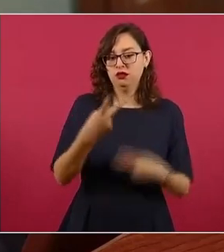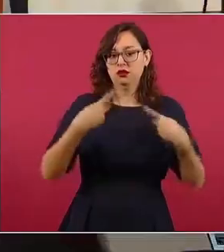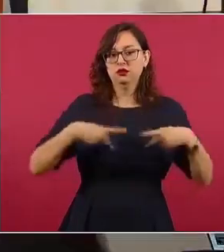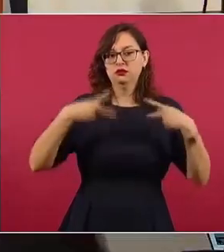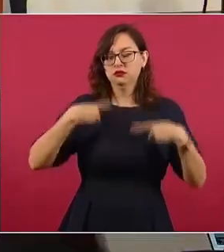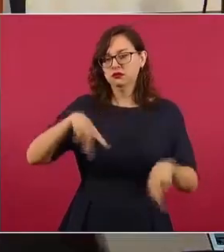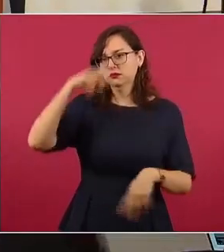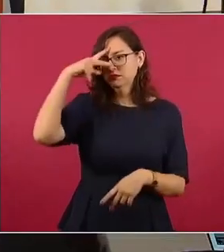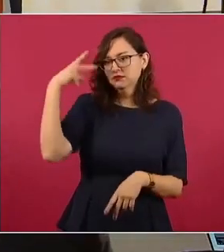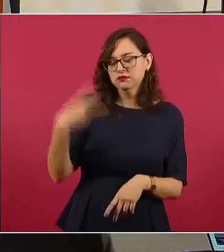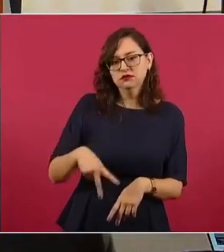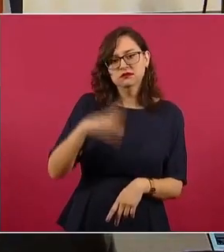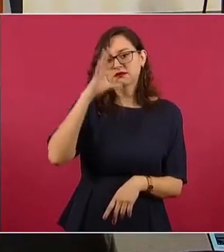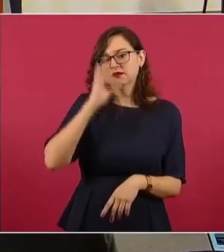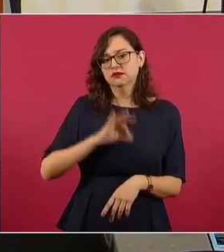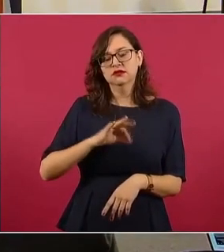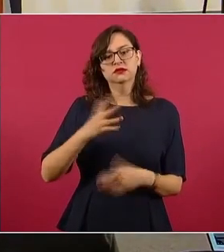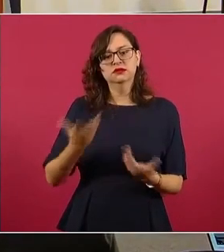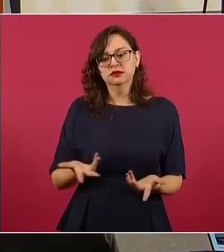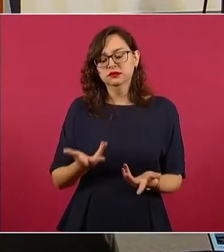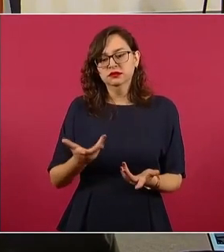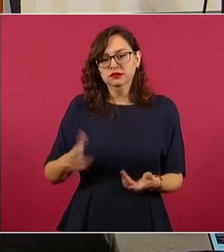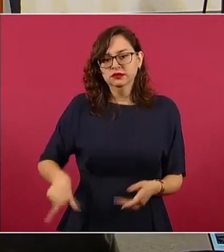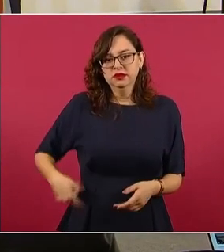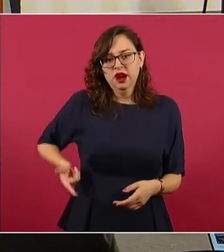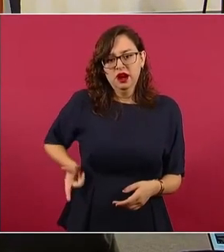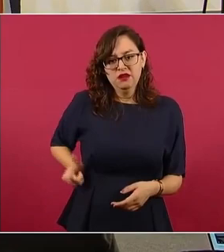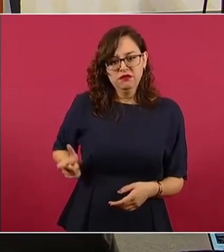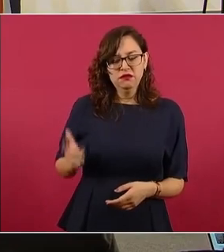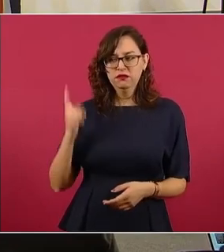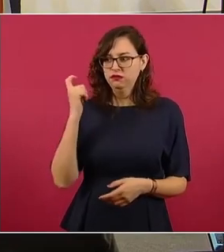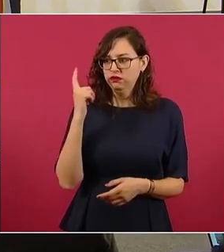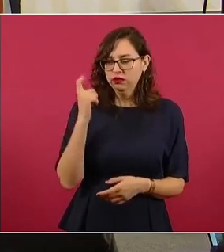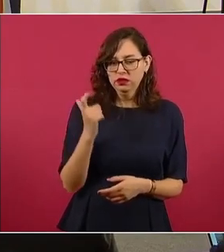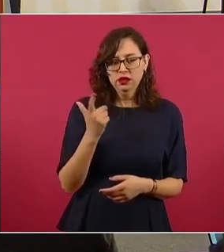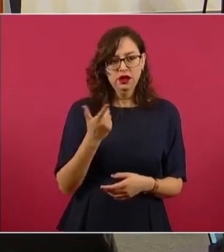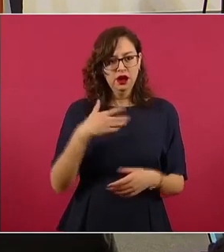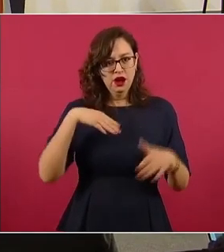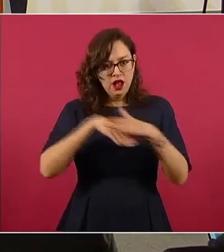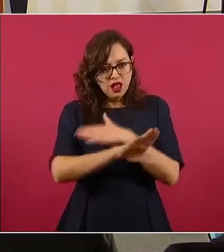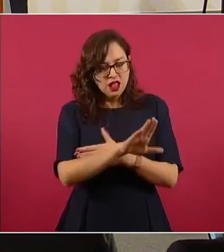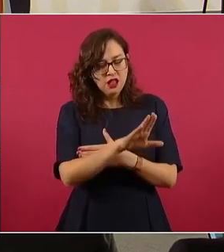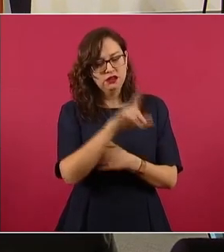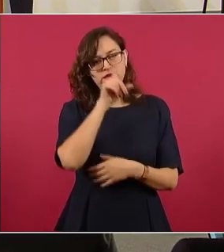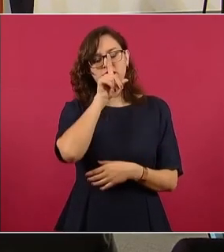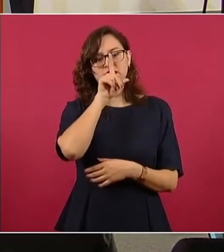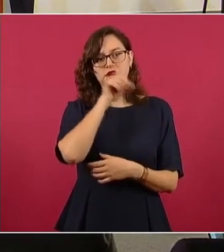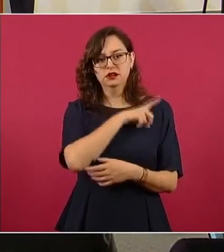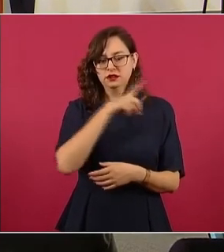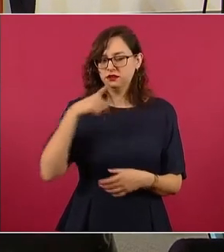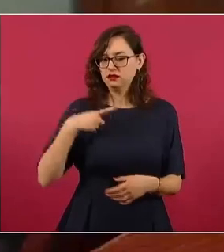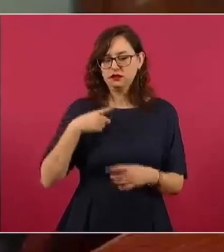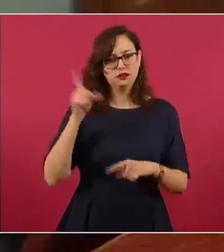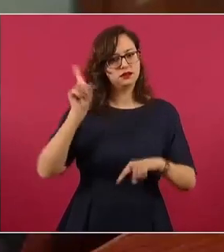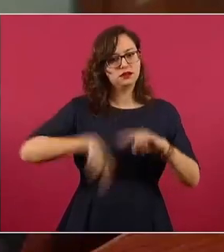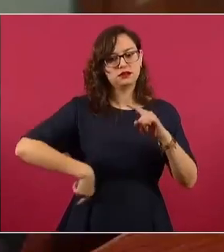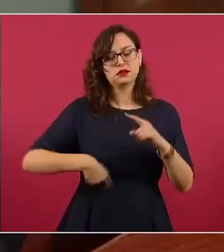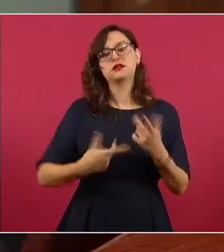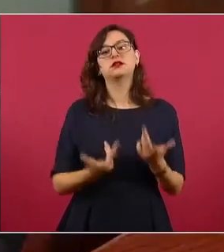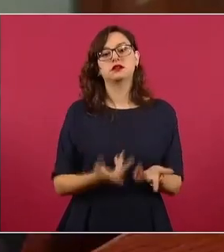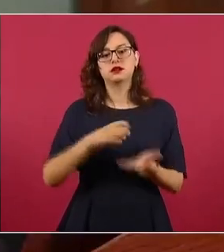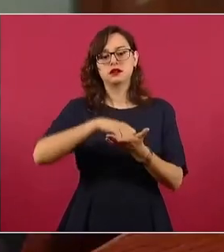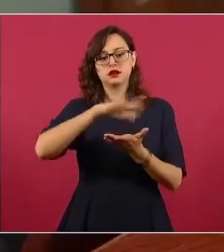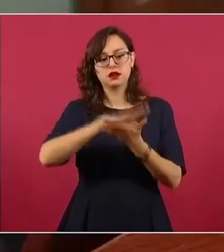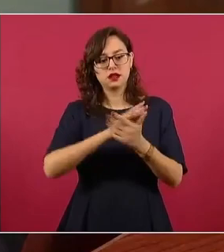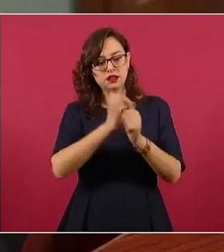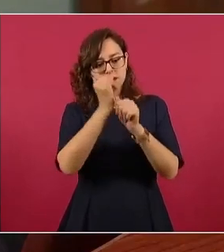irregularmente y, por lo tanto, es un delito portar armas en los Estados Unidos. Migración ofreció el Registro Nacional Migratorio para su consulta e